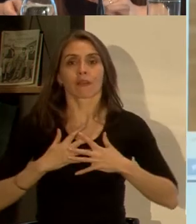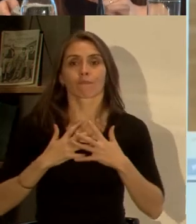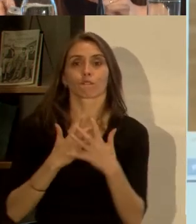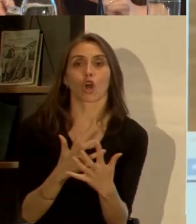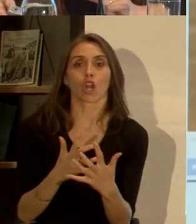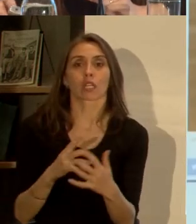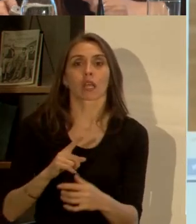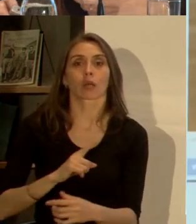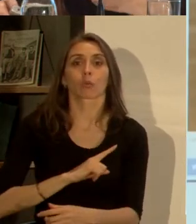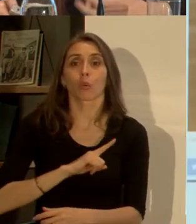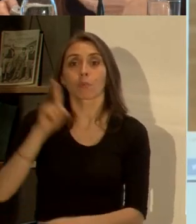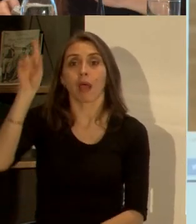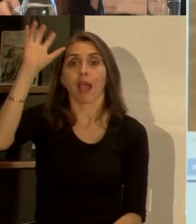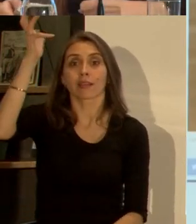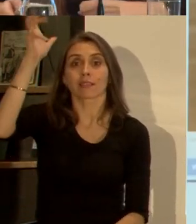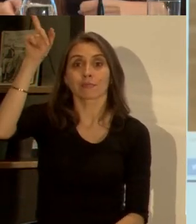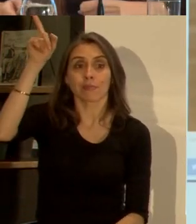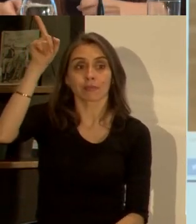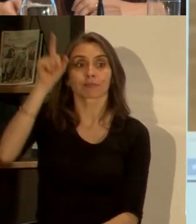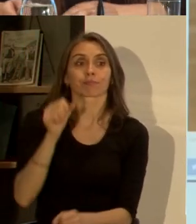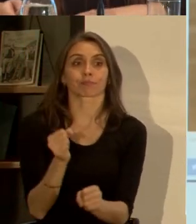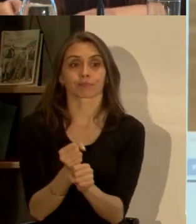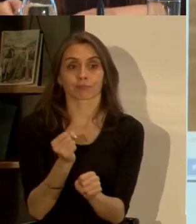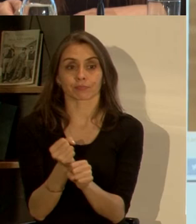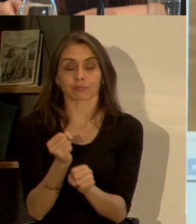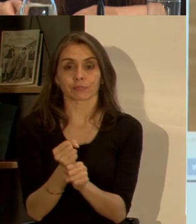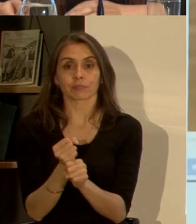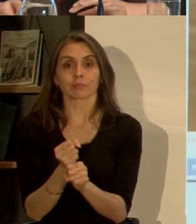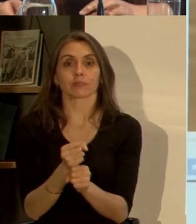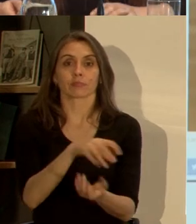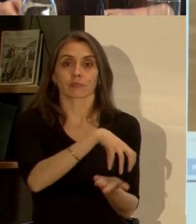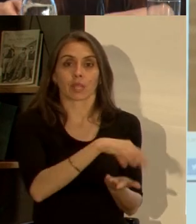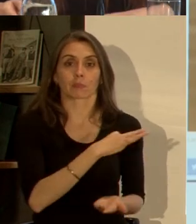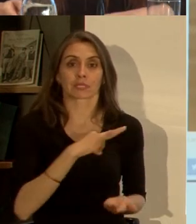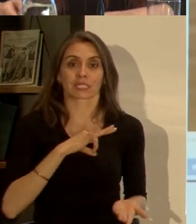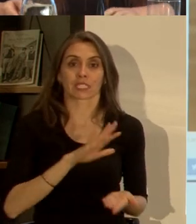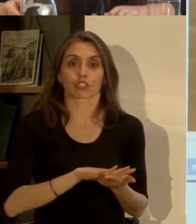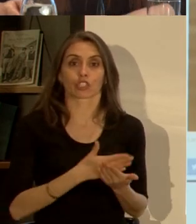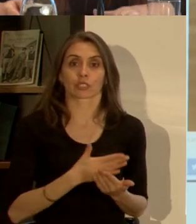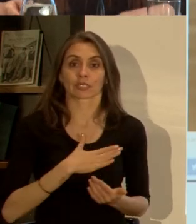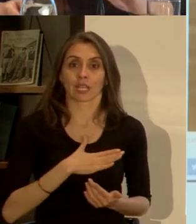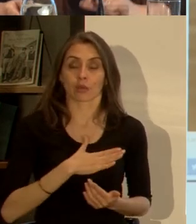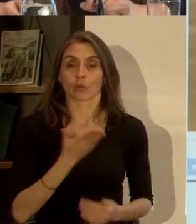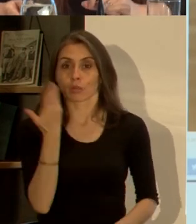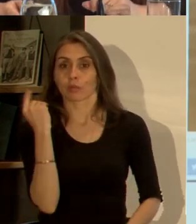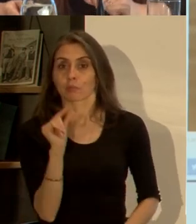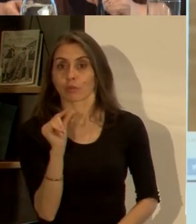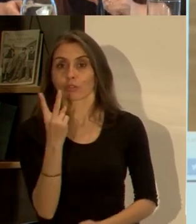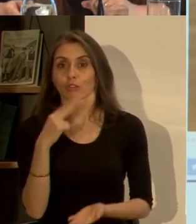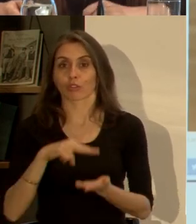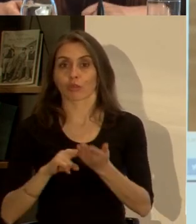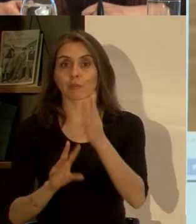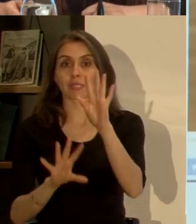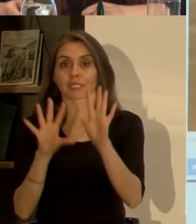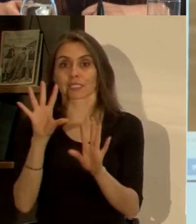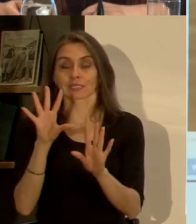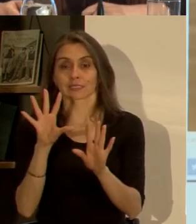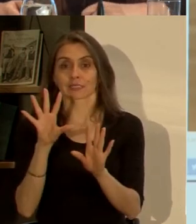violenta y esto también se está trabajando a través del Ministerio de Salud hace poco en el año 2015